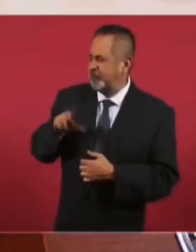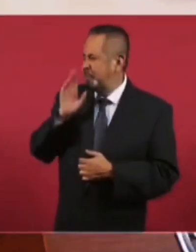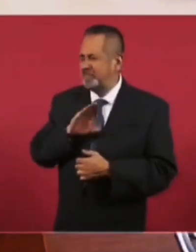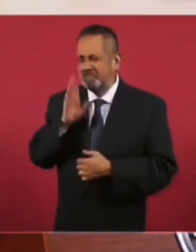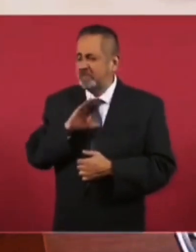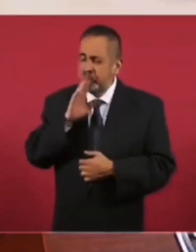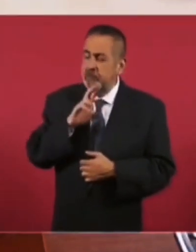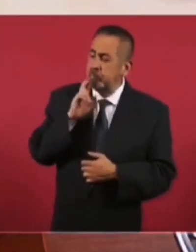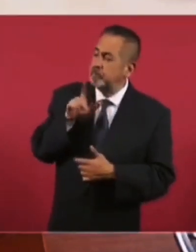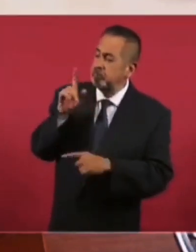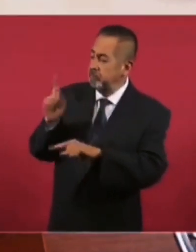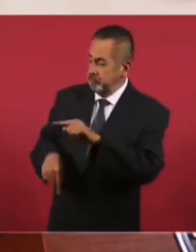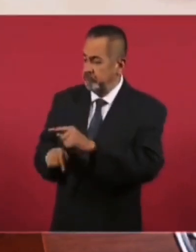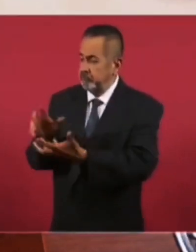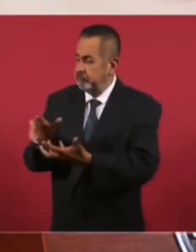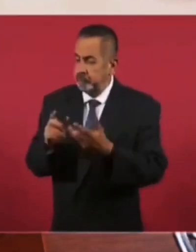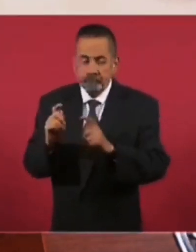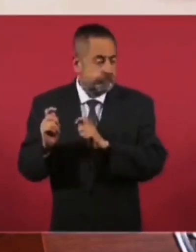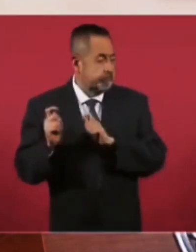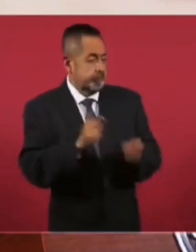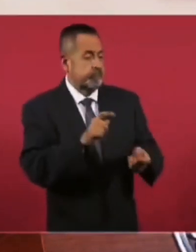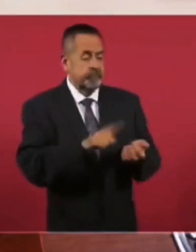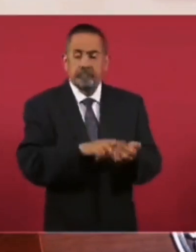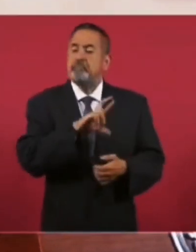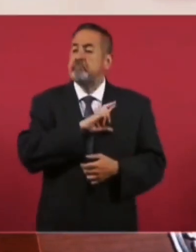y las transfieren,